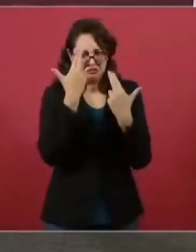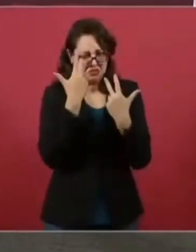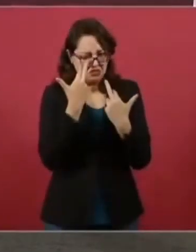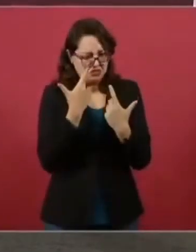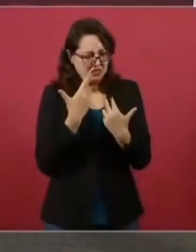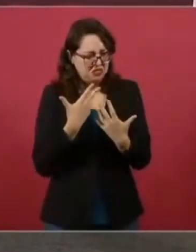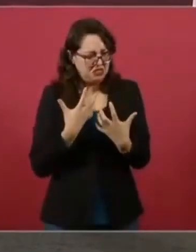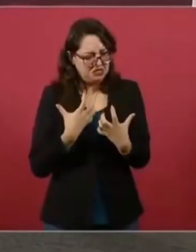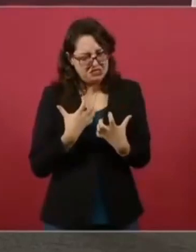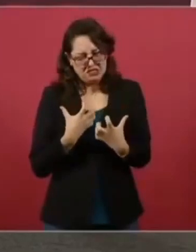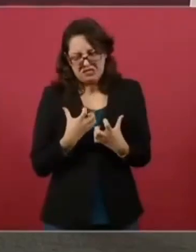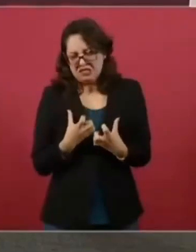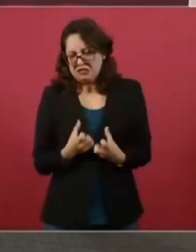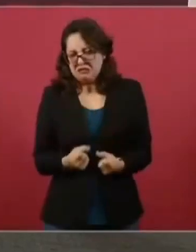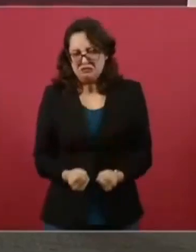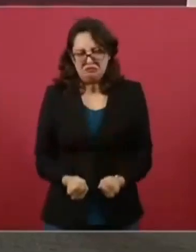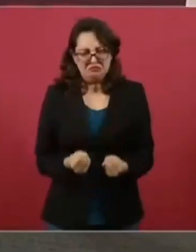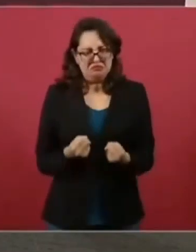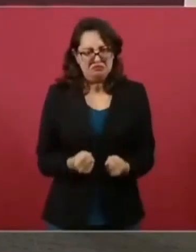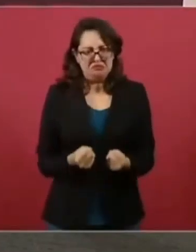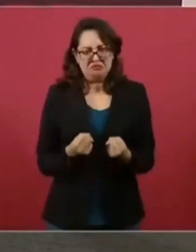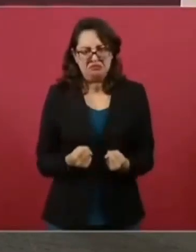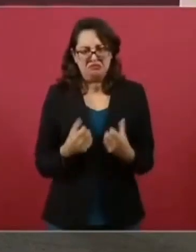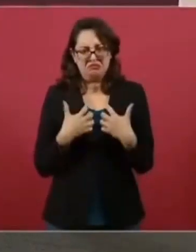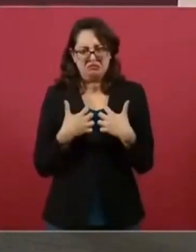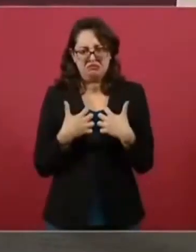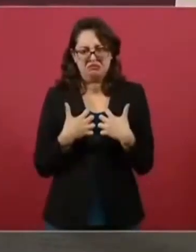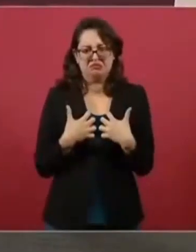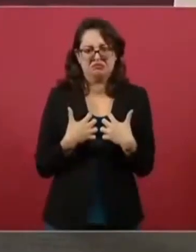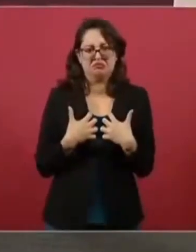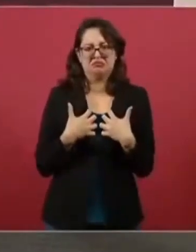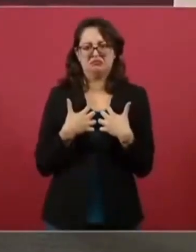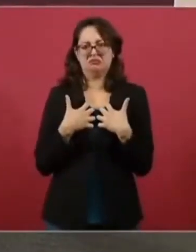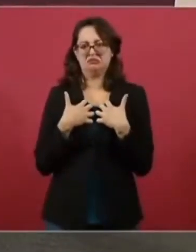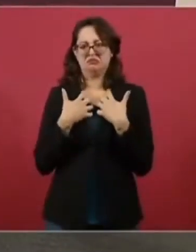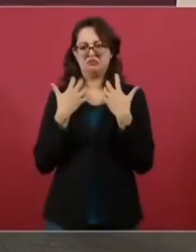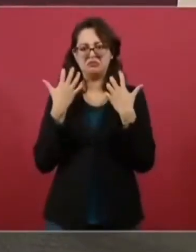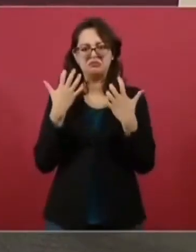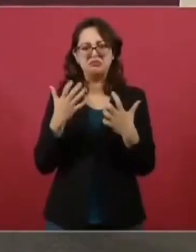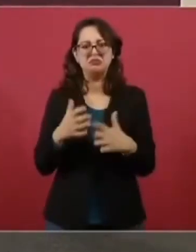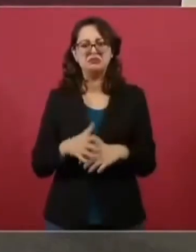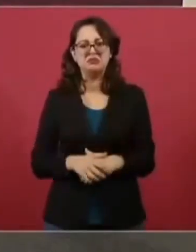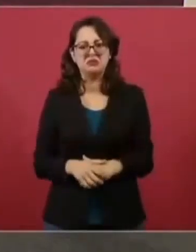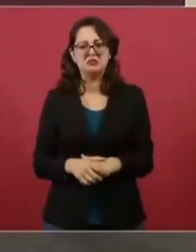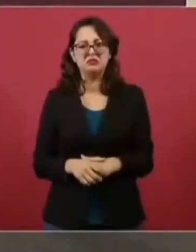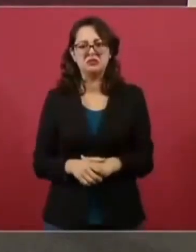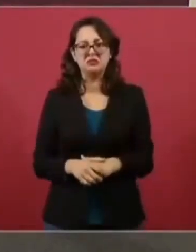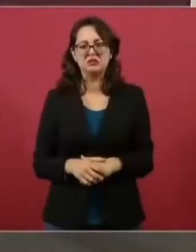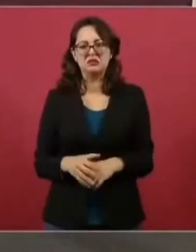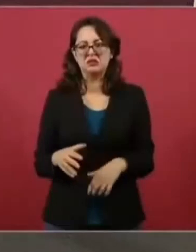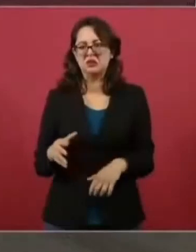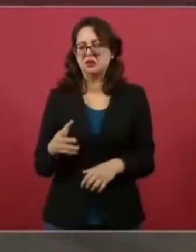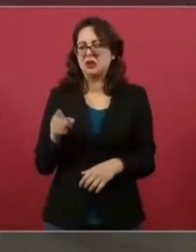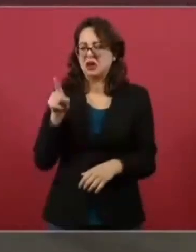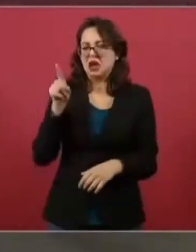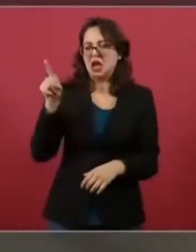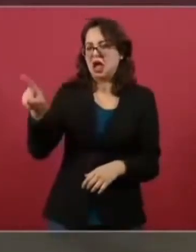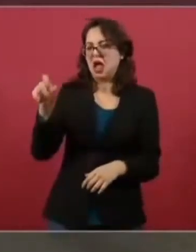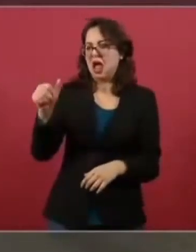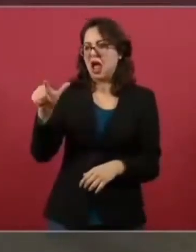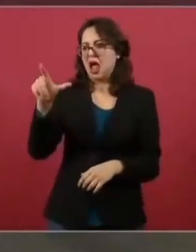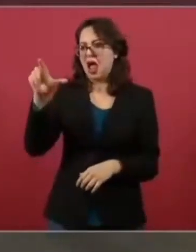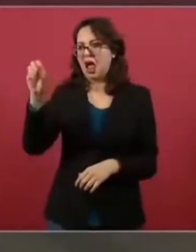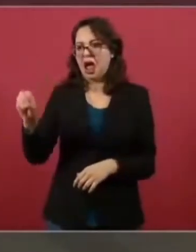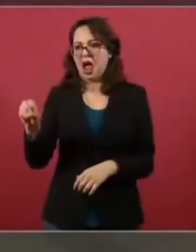llegó a pensar que era dueño de México y de nuestras libertades. ¿Cómo se